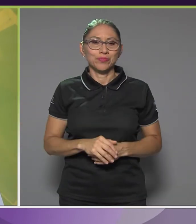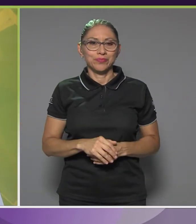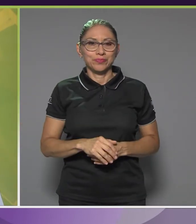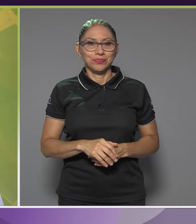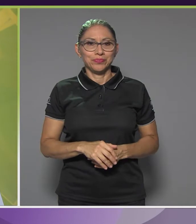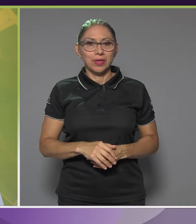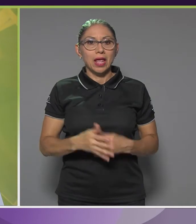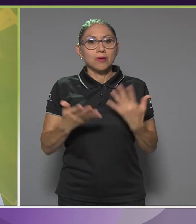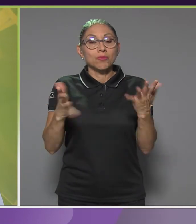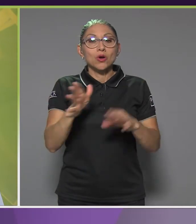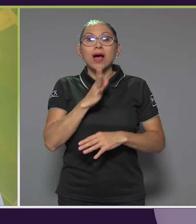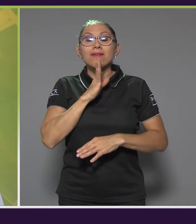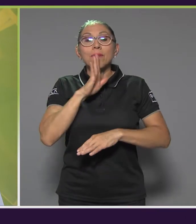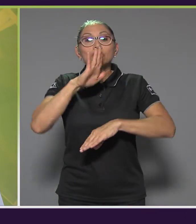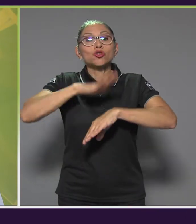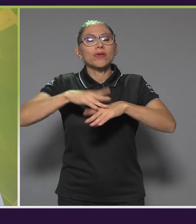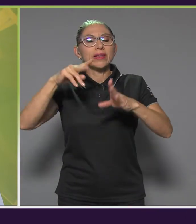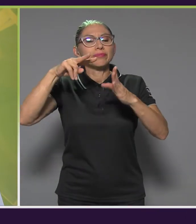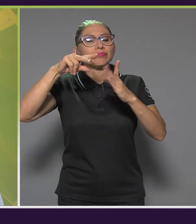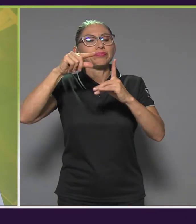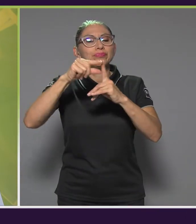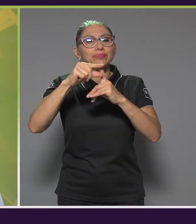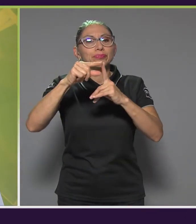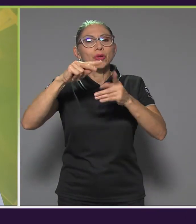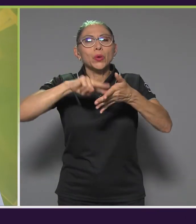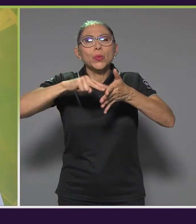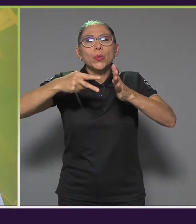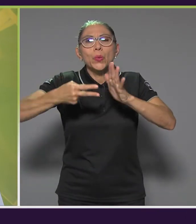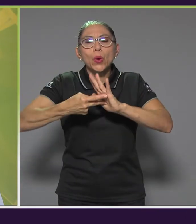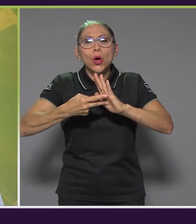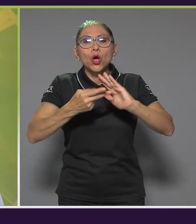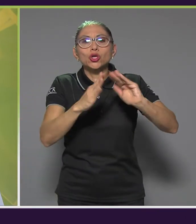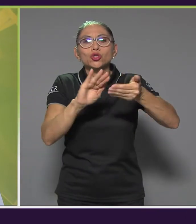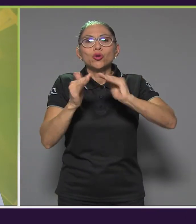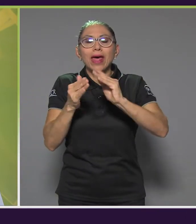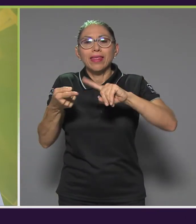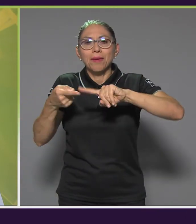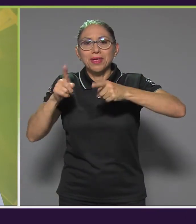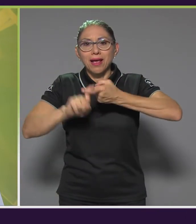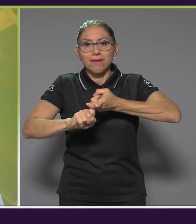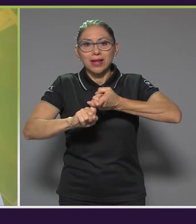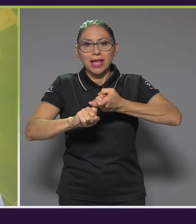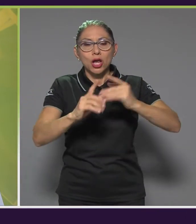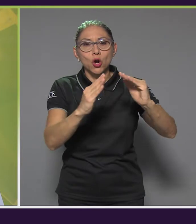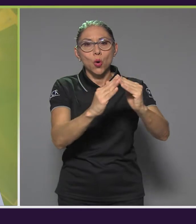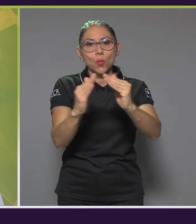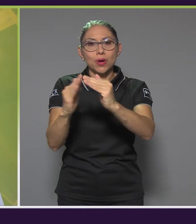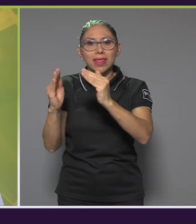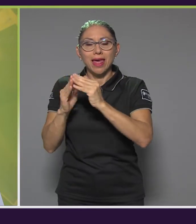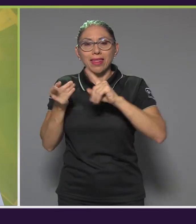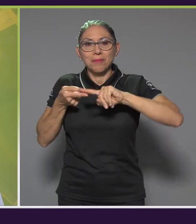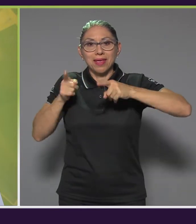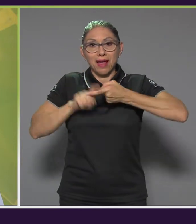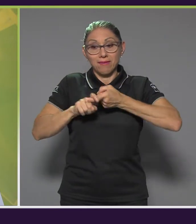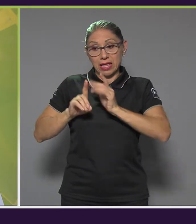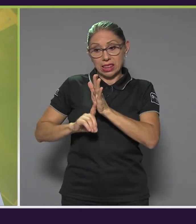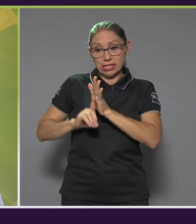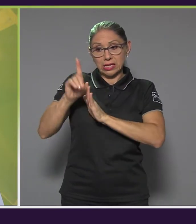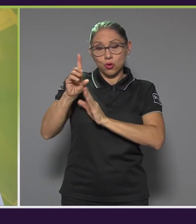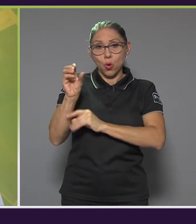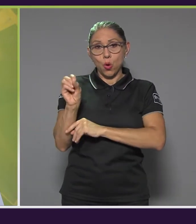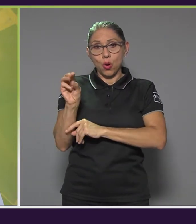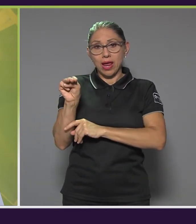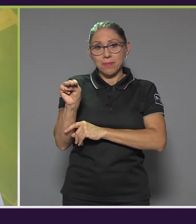hablábamos de este concepto de ciudad amigable y de comunidad amigable que desarrolló la OMS, pero tuvo un enfoque